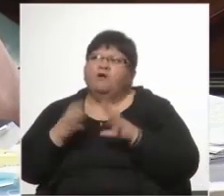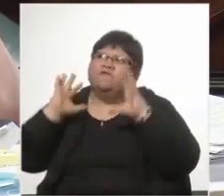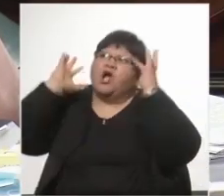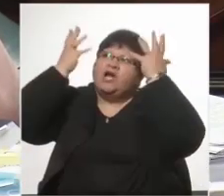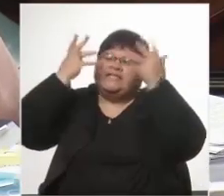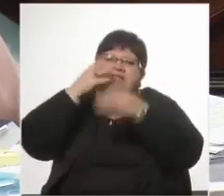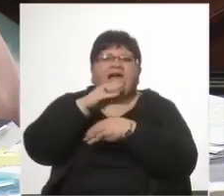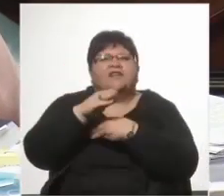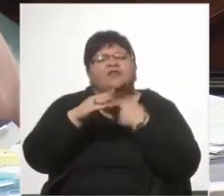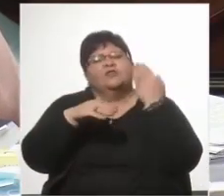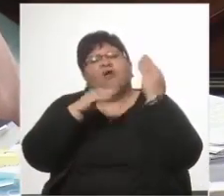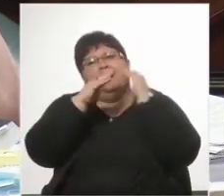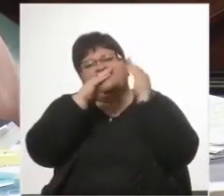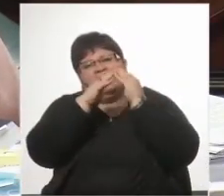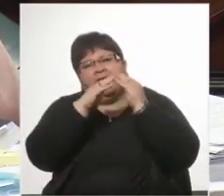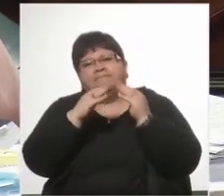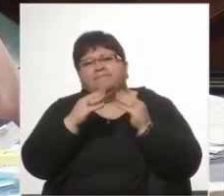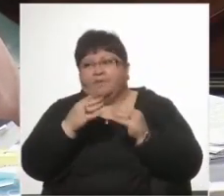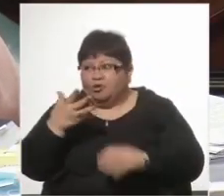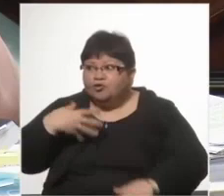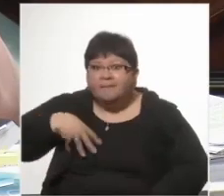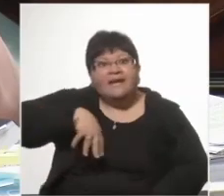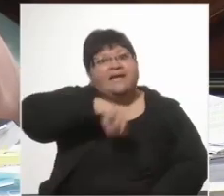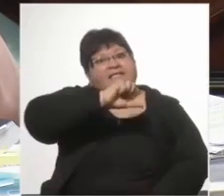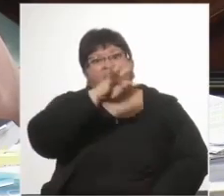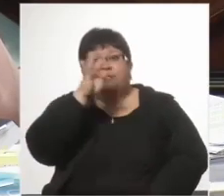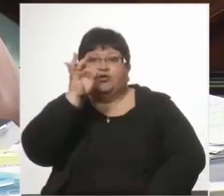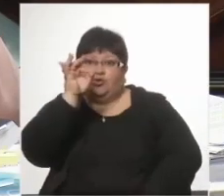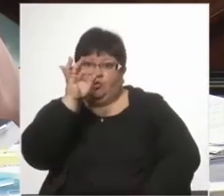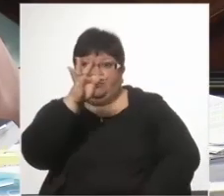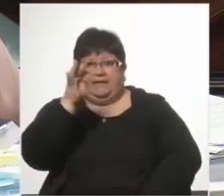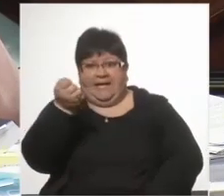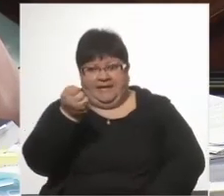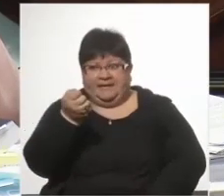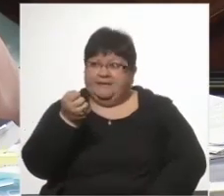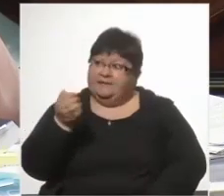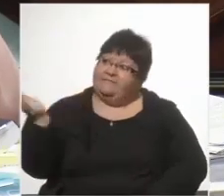fue que estuviera unas horas. Pero yo llevé a Tota y le dije, vení,